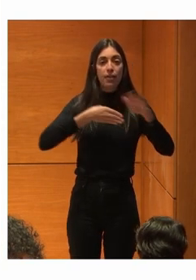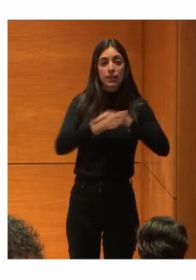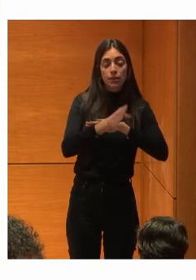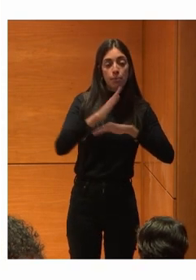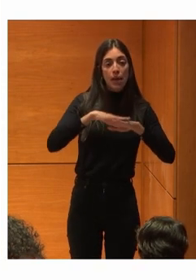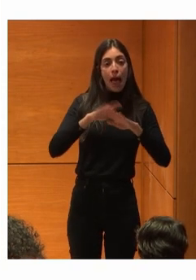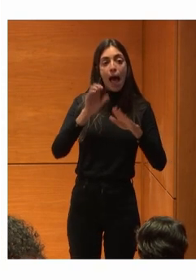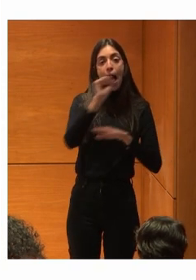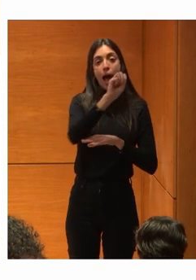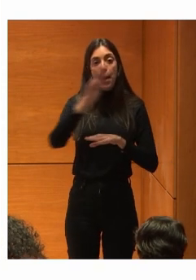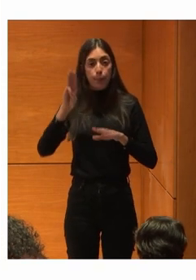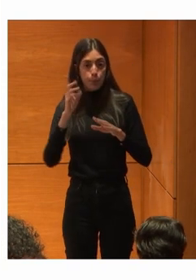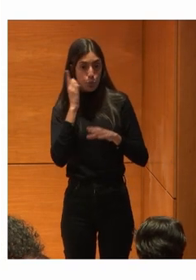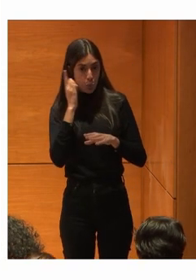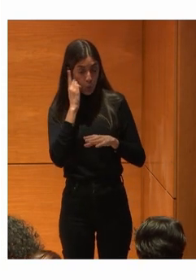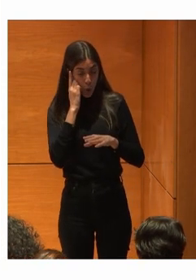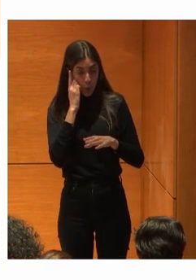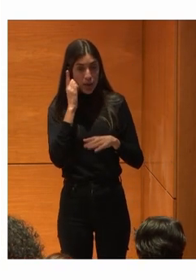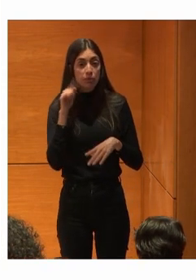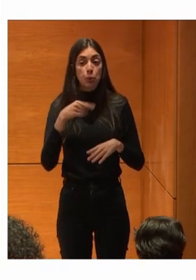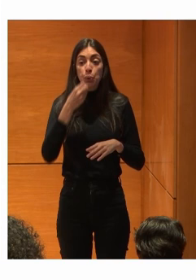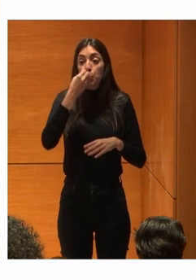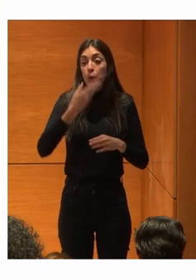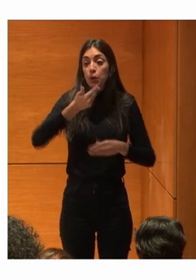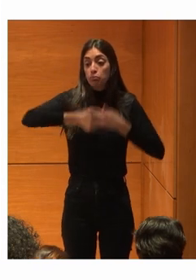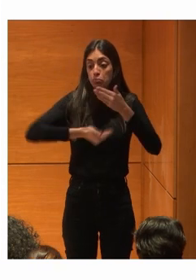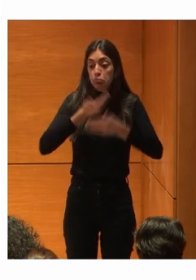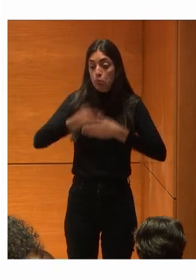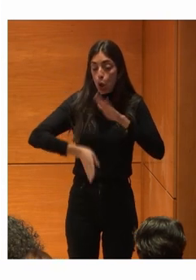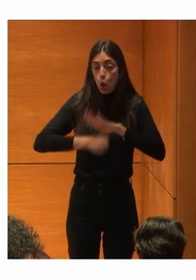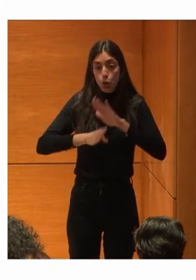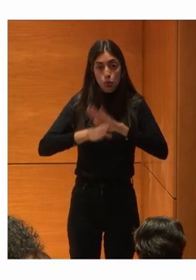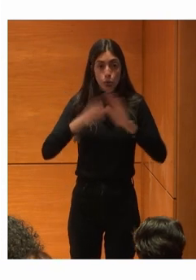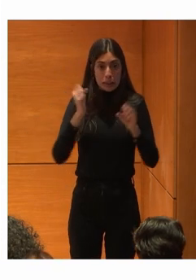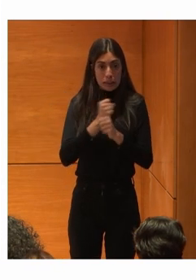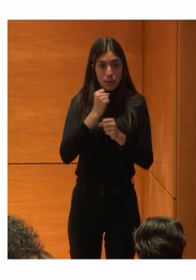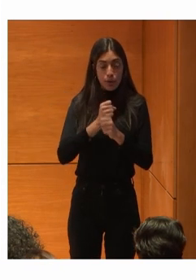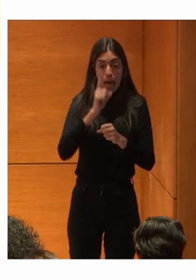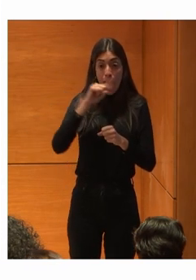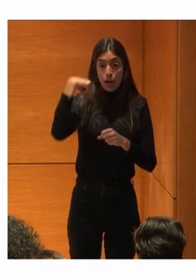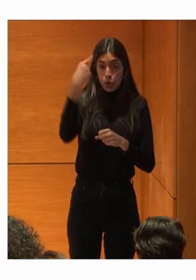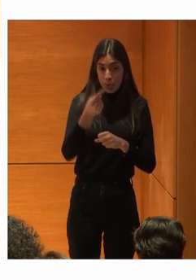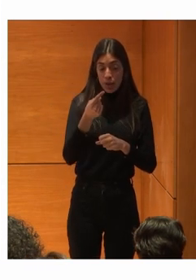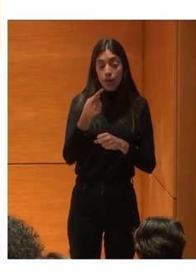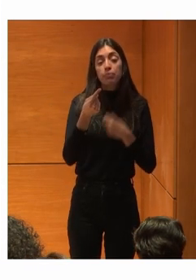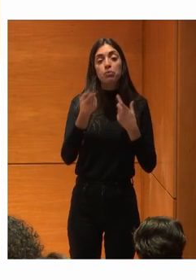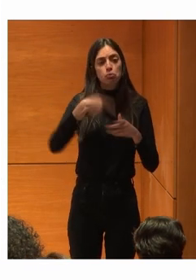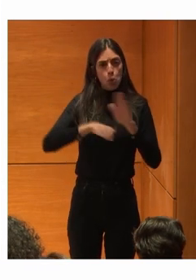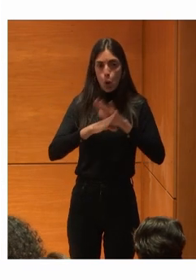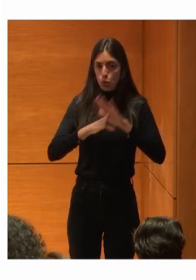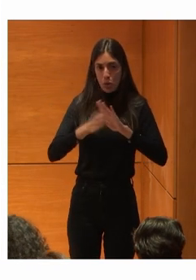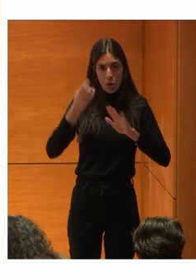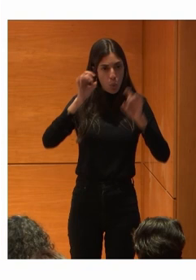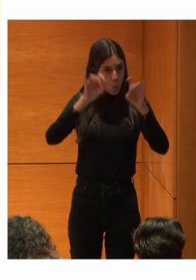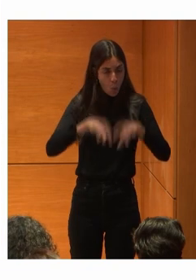aplicación móvil Y bueno Seguimos trabajando El año que viene 2024 Vamos a seguir también En la misma